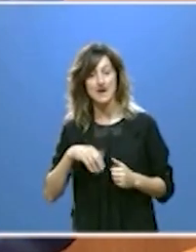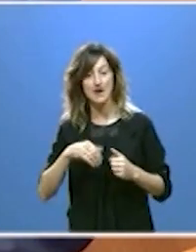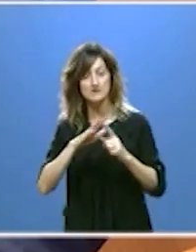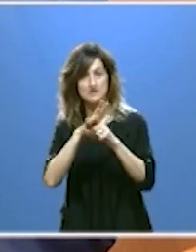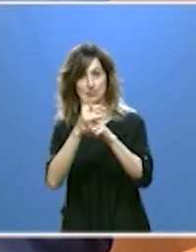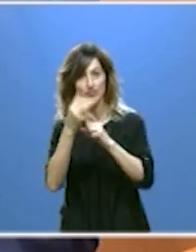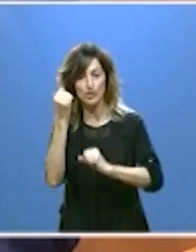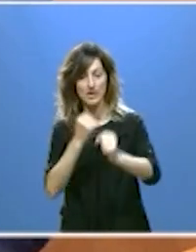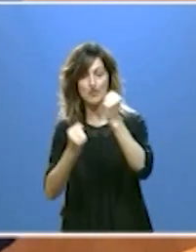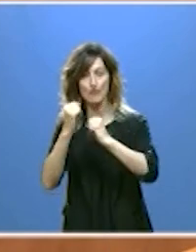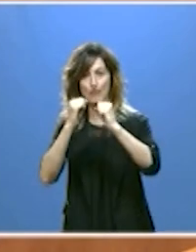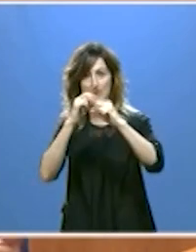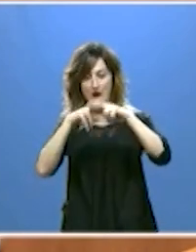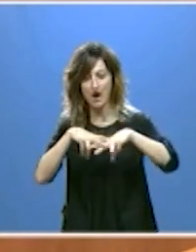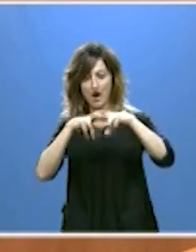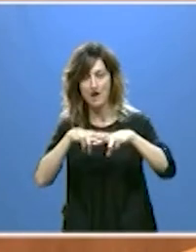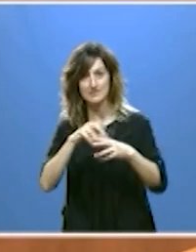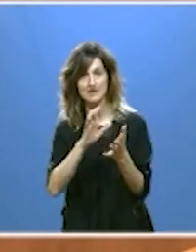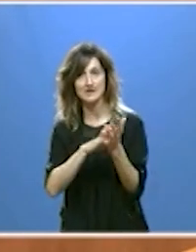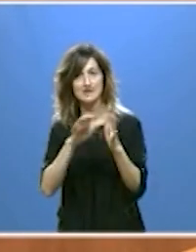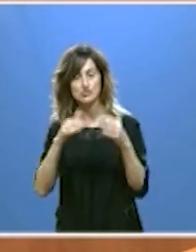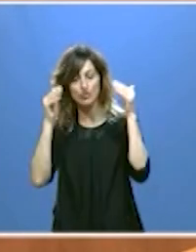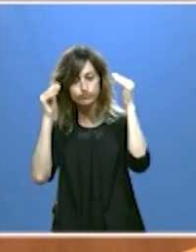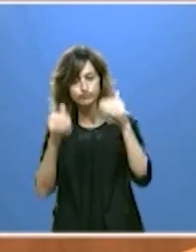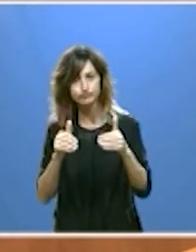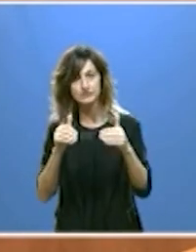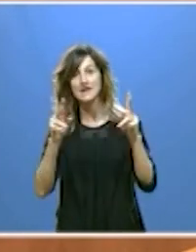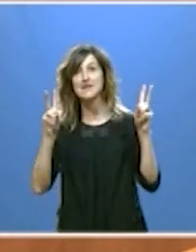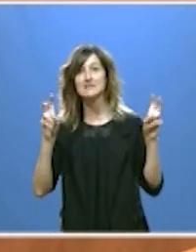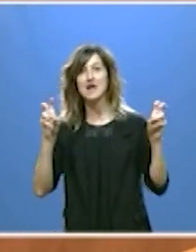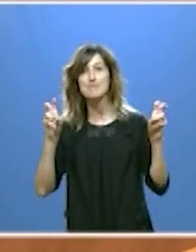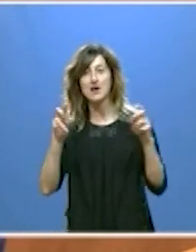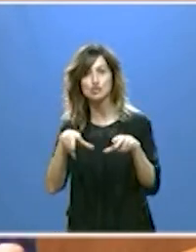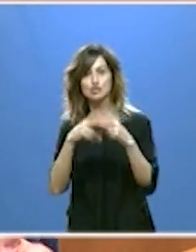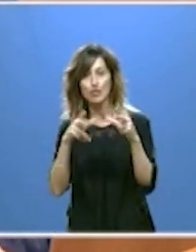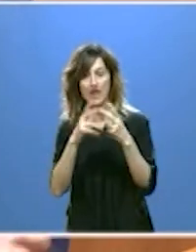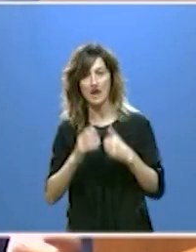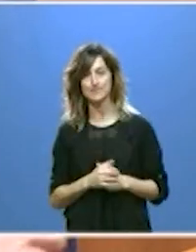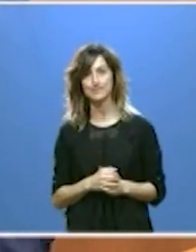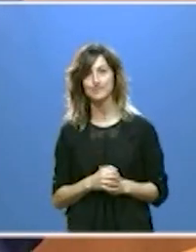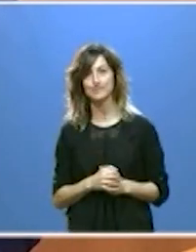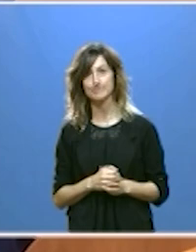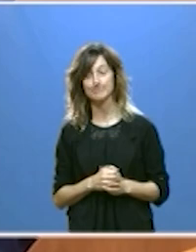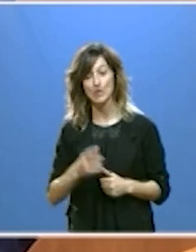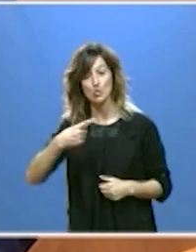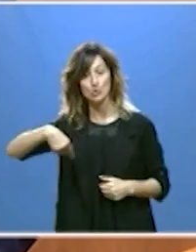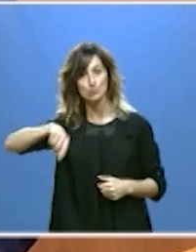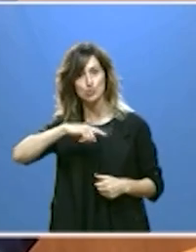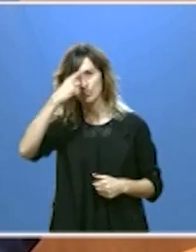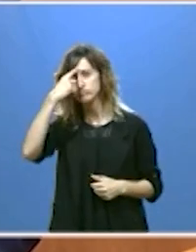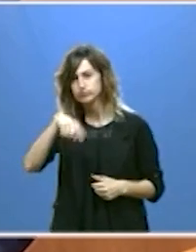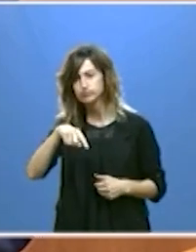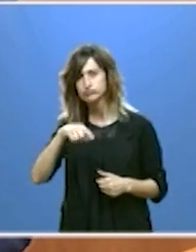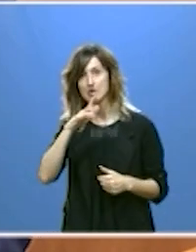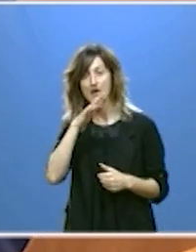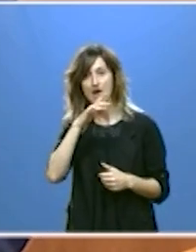situación económica en nuestra comunidad, me voy a detener en el aspecto social de la misma. Todos sabemos que nos encontramos